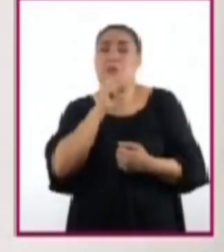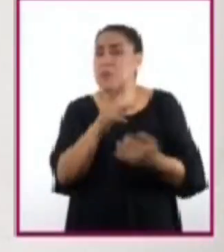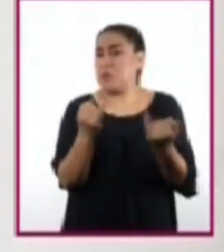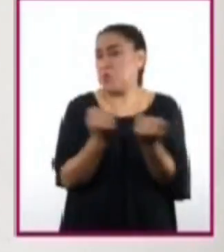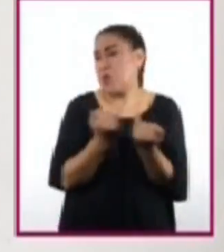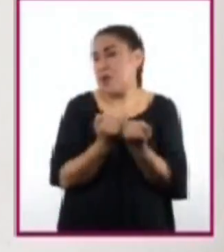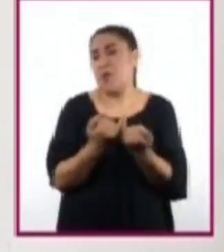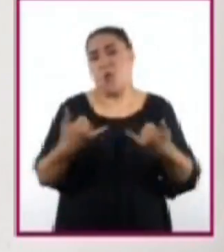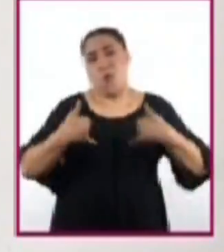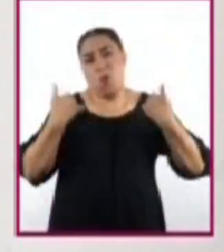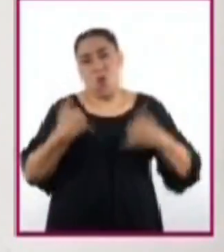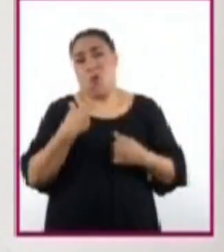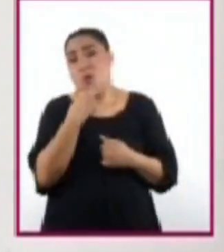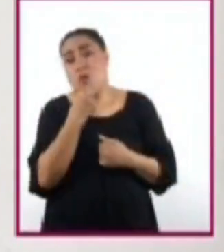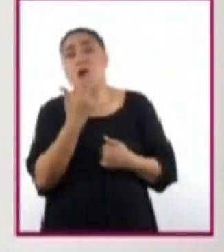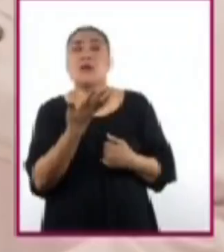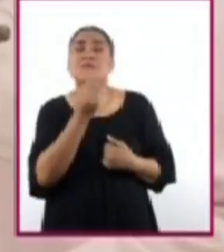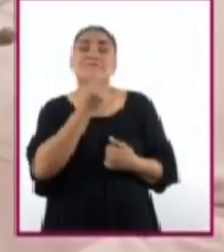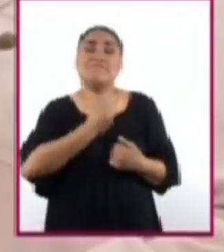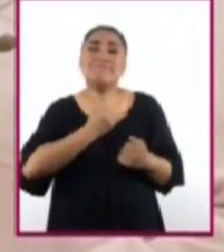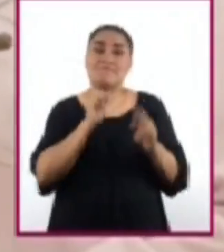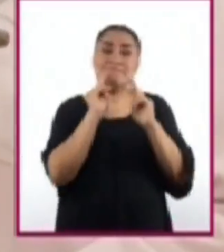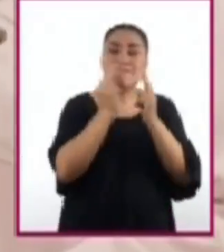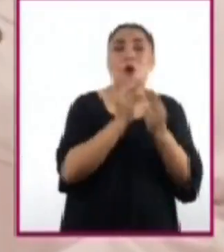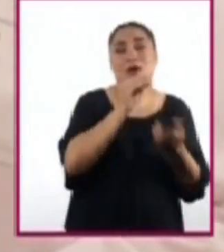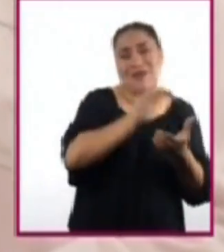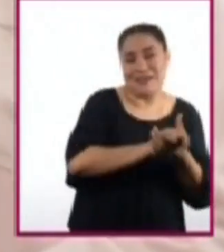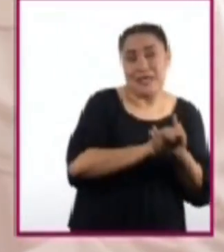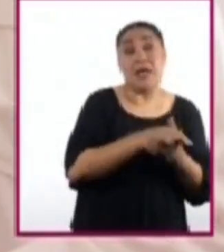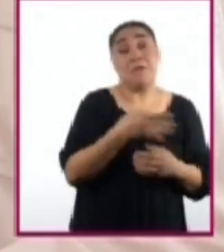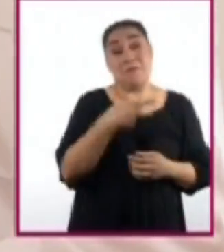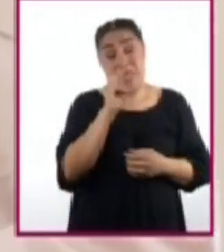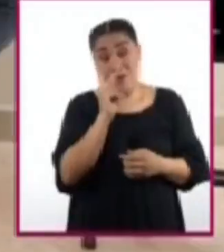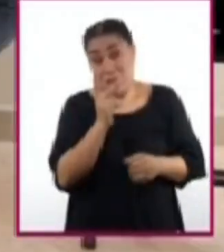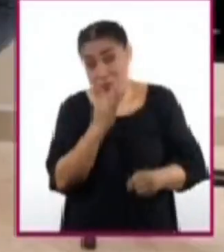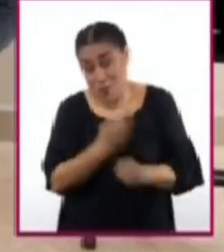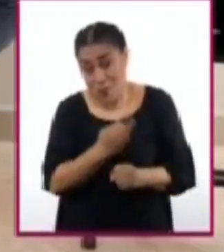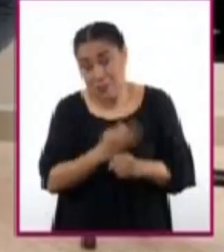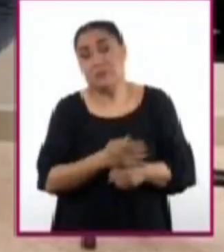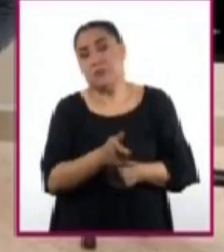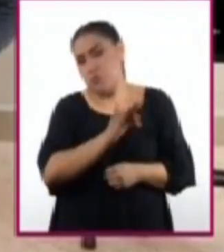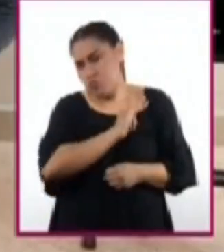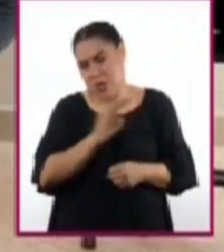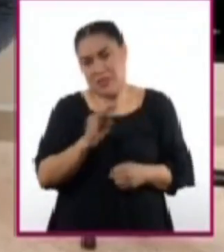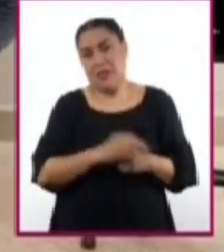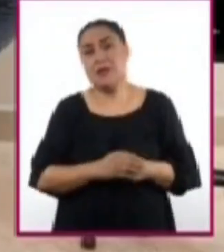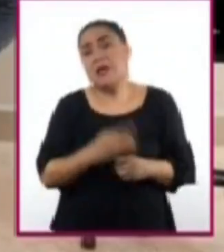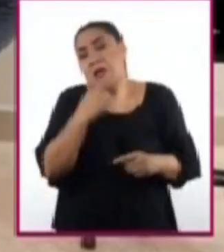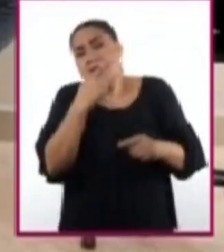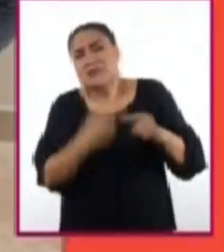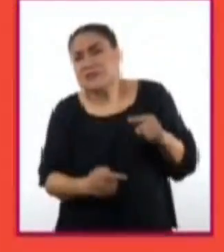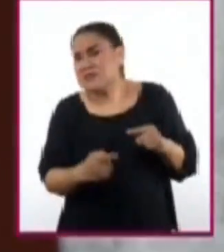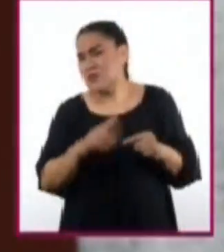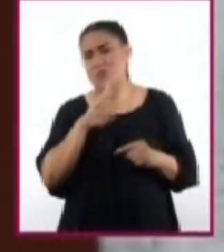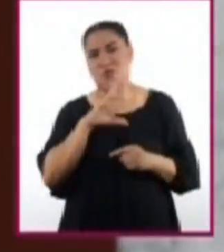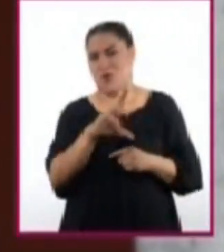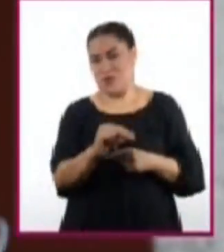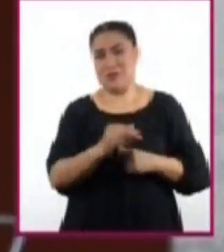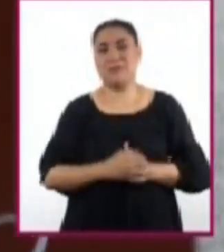sucede con los chicos que asumen su paternidad. Sin embargo, esta es una situación que puede preverse y evitarse.